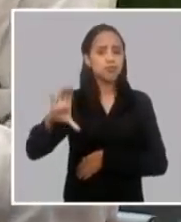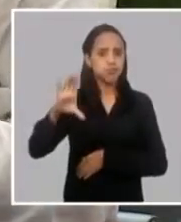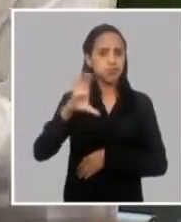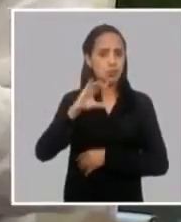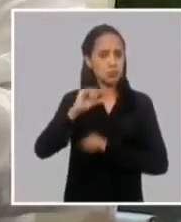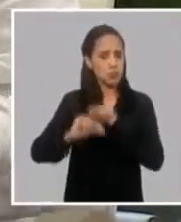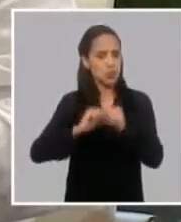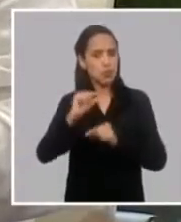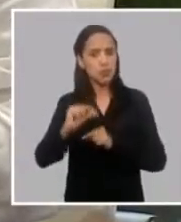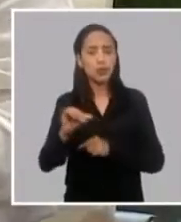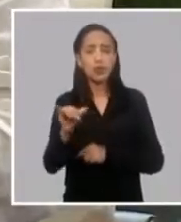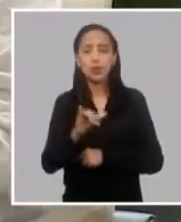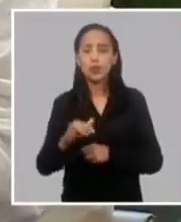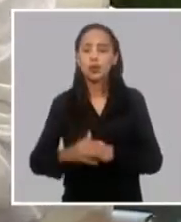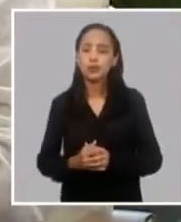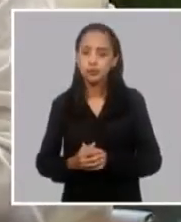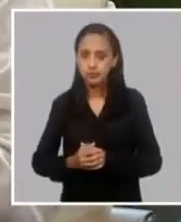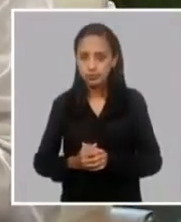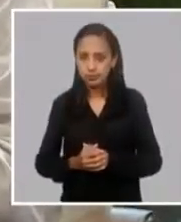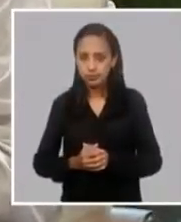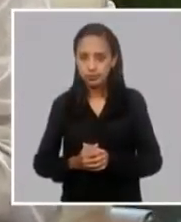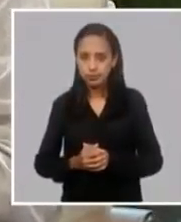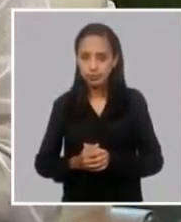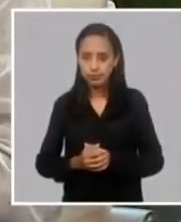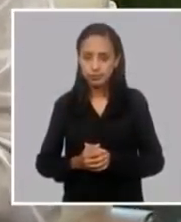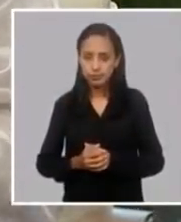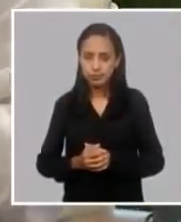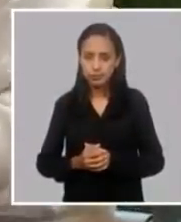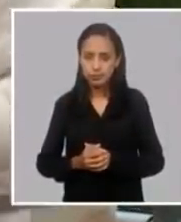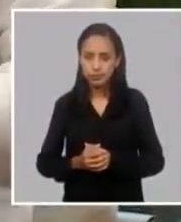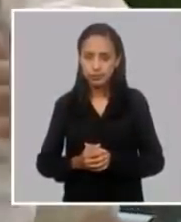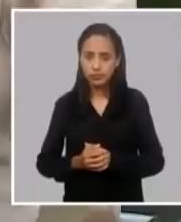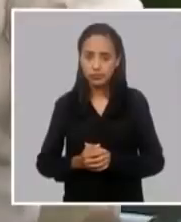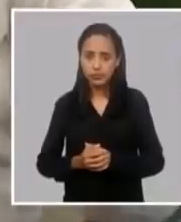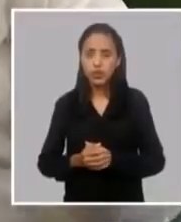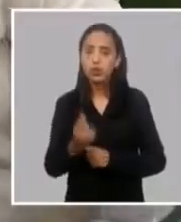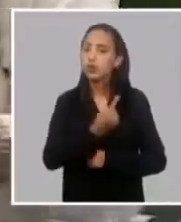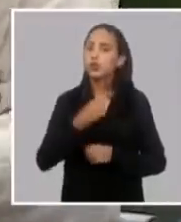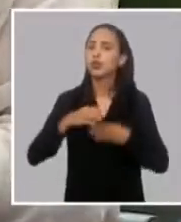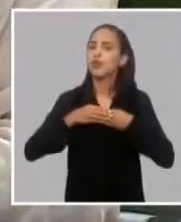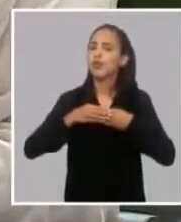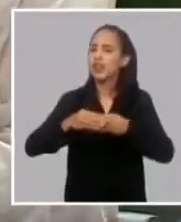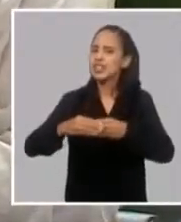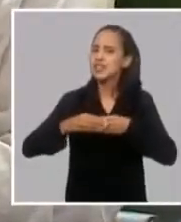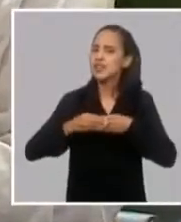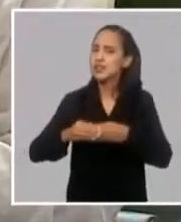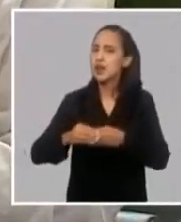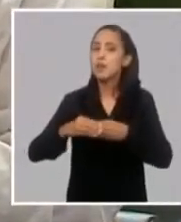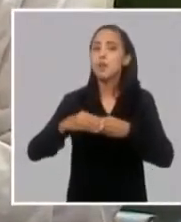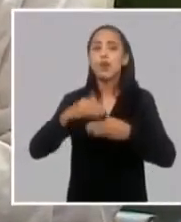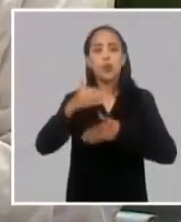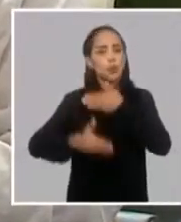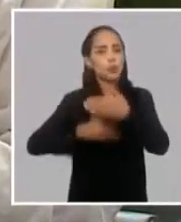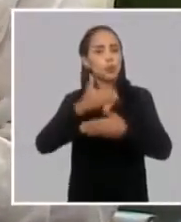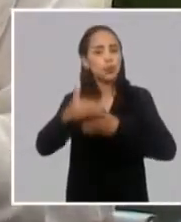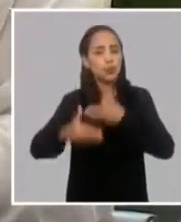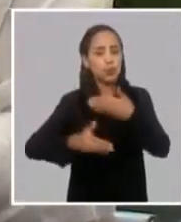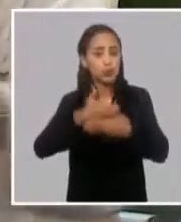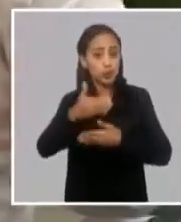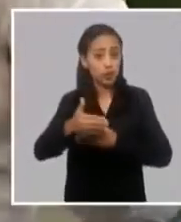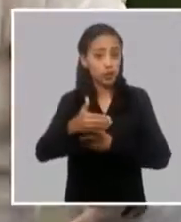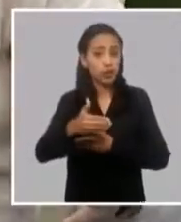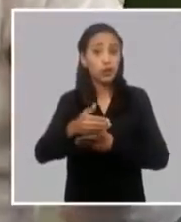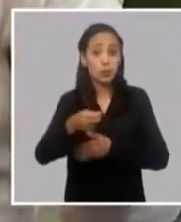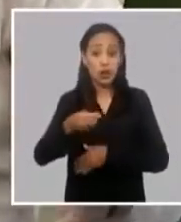el vínculo con el cumplimiento de los indicadores directivos del plan de la economía o sea fuimos flexibilizando todo el proceso de distribución de utilidades